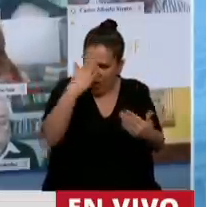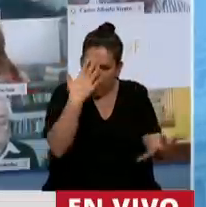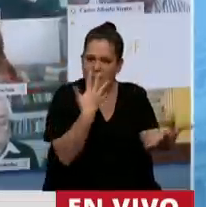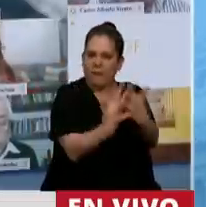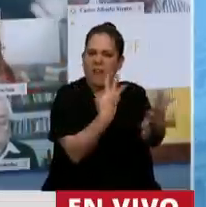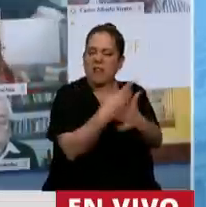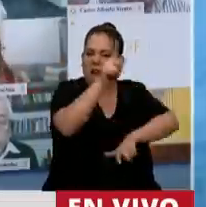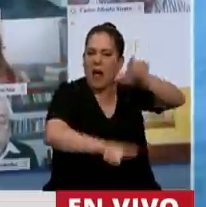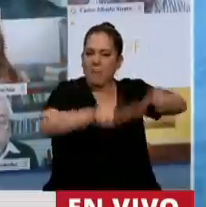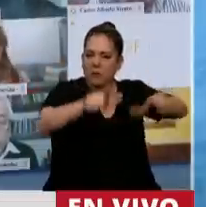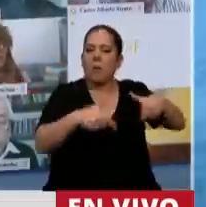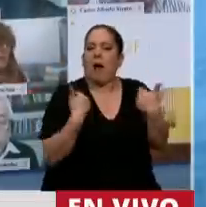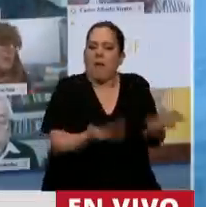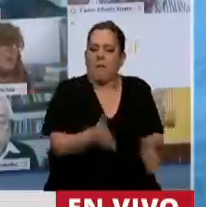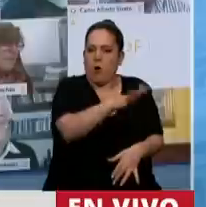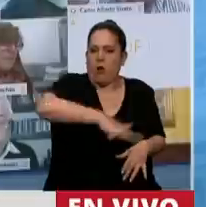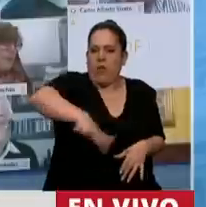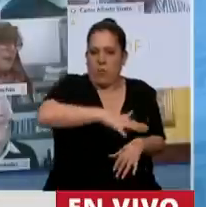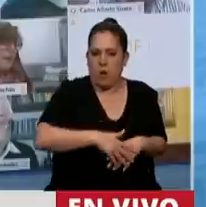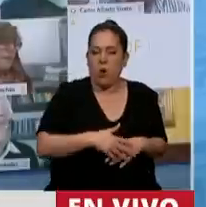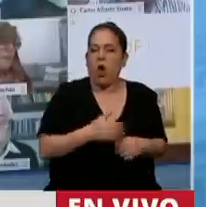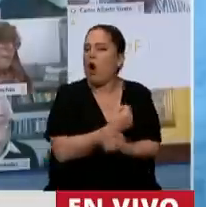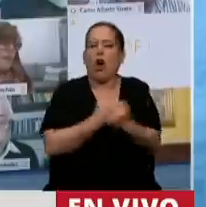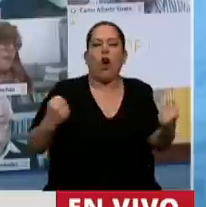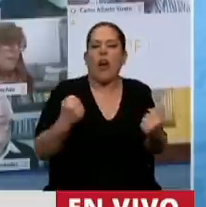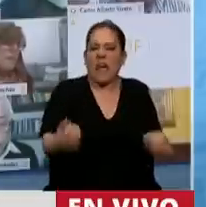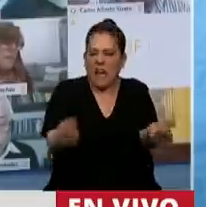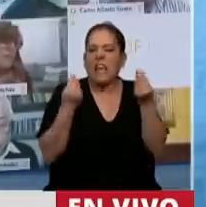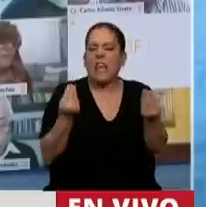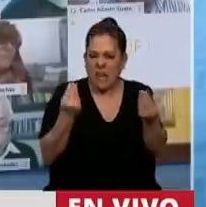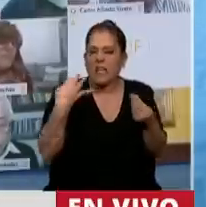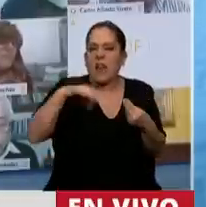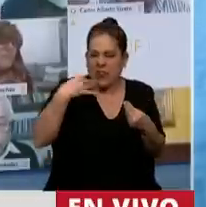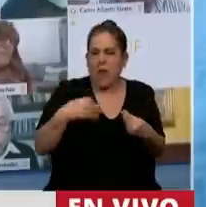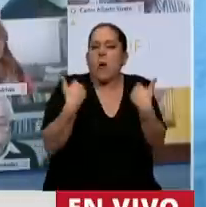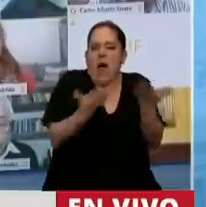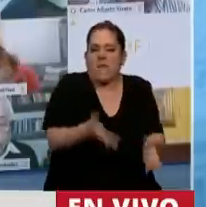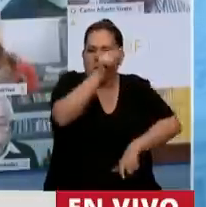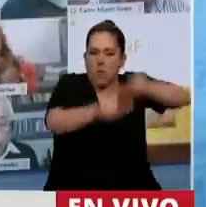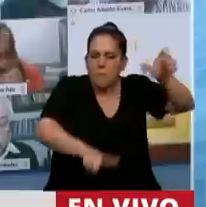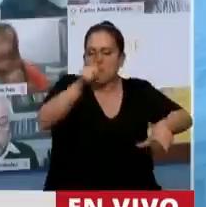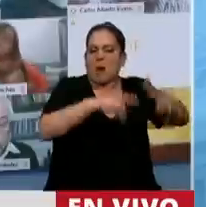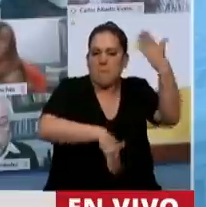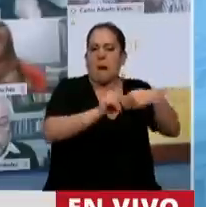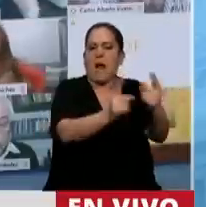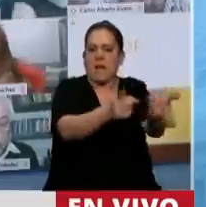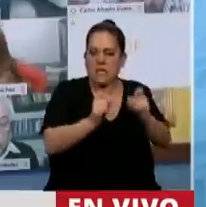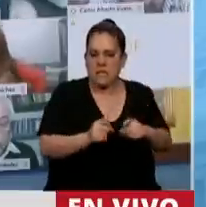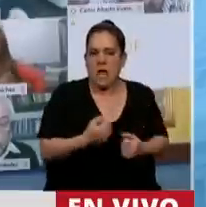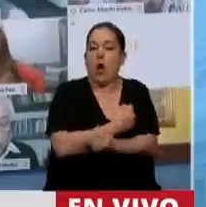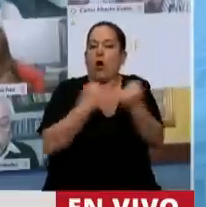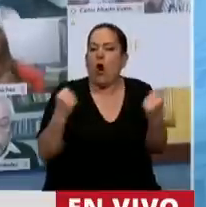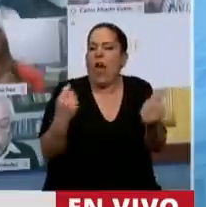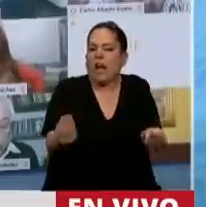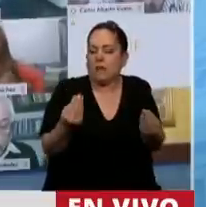favorecer a un pueblo. Coraje es gobernar para la mayoría. Coraje es no mentir porque